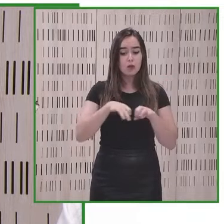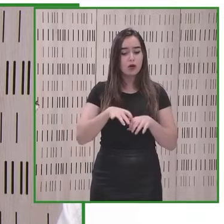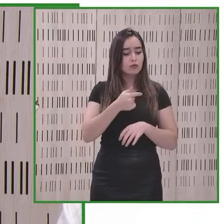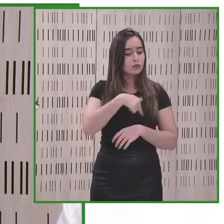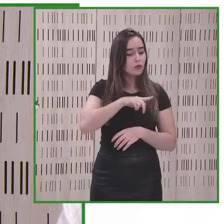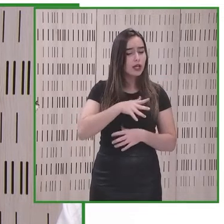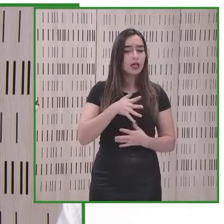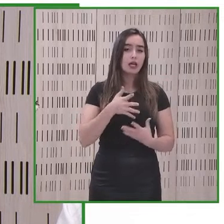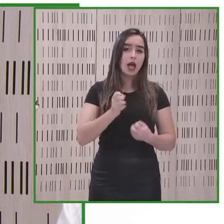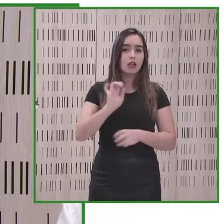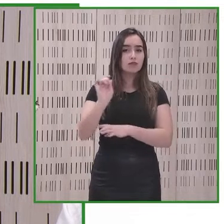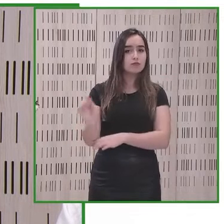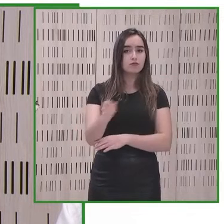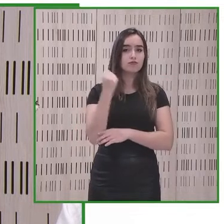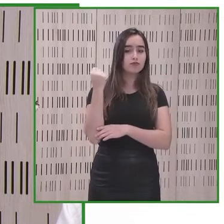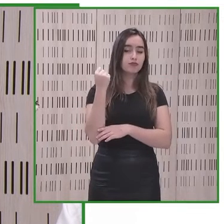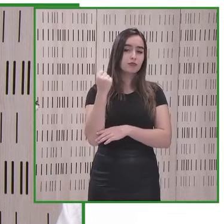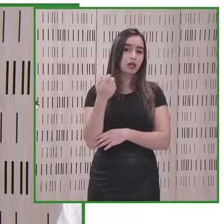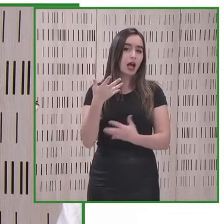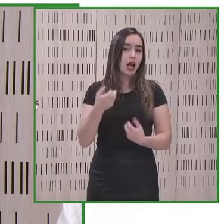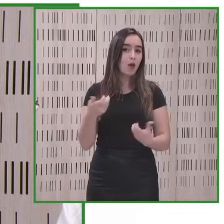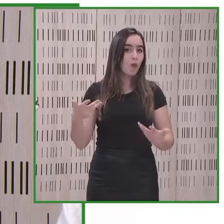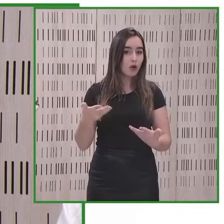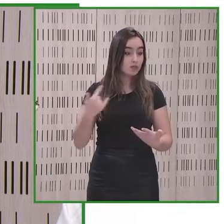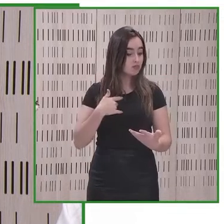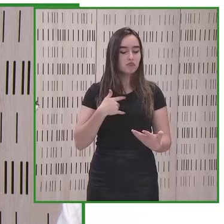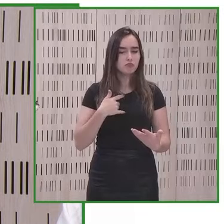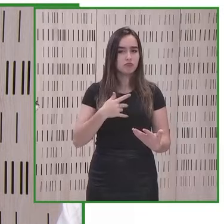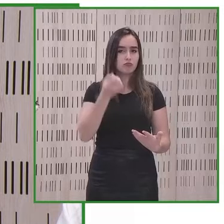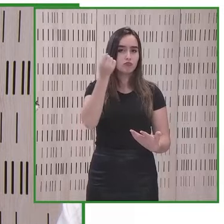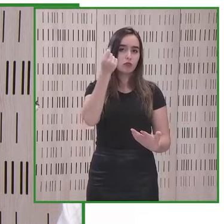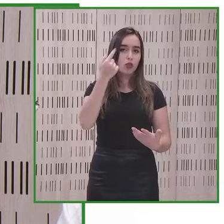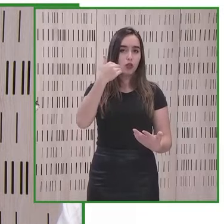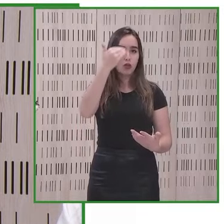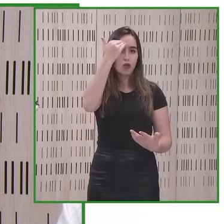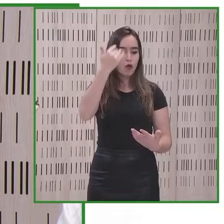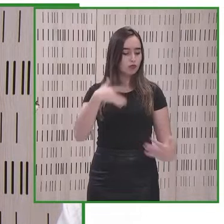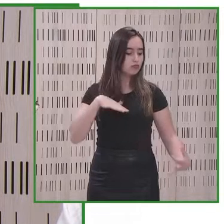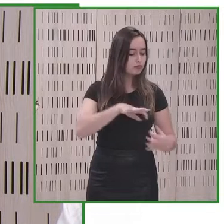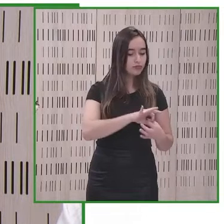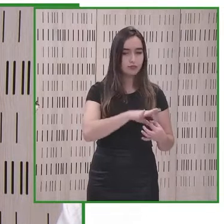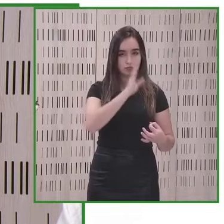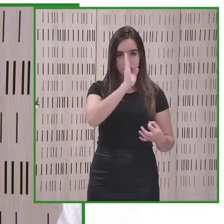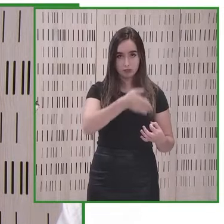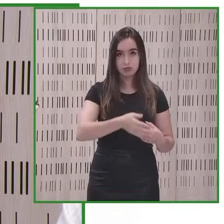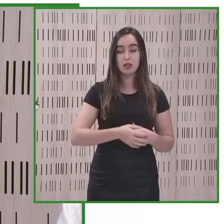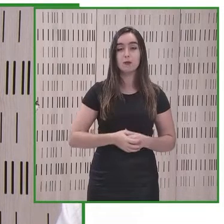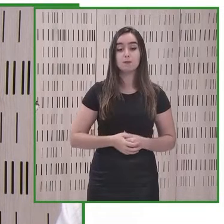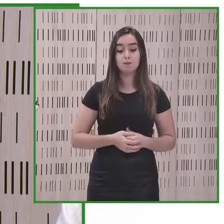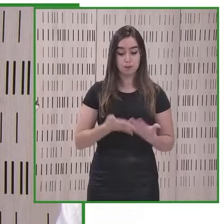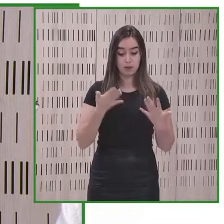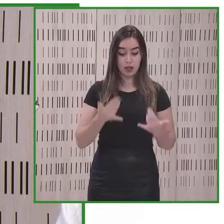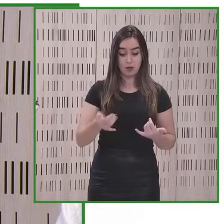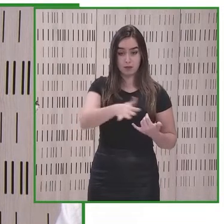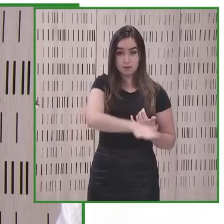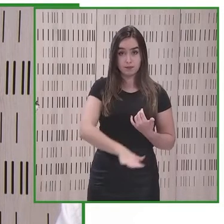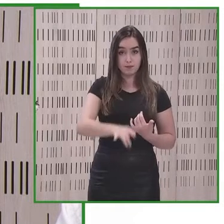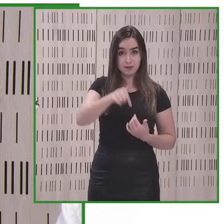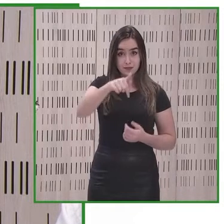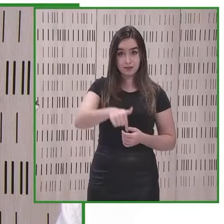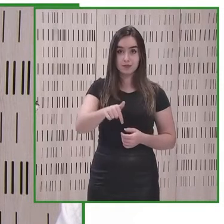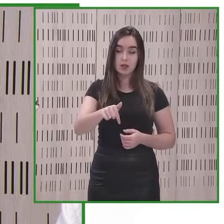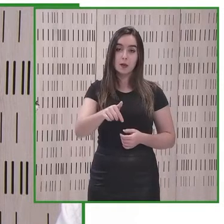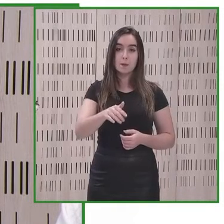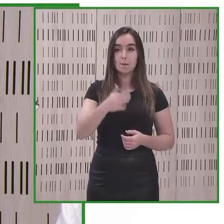conseguir compartiendo y aportando a esta misión del cero proyecto habla hispana de hecho el de este lugar en nos acoge hoy no es un lugar